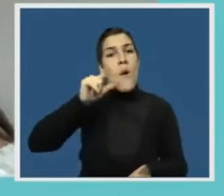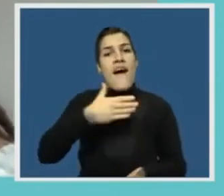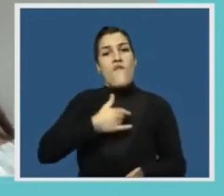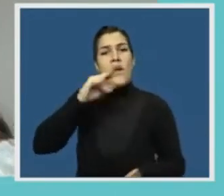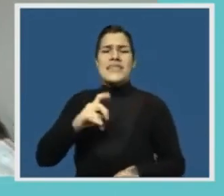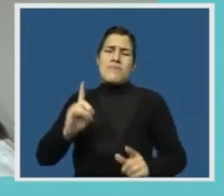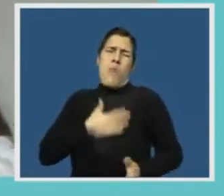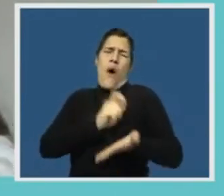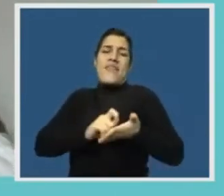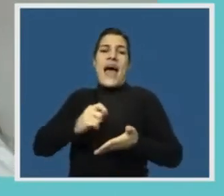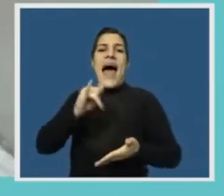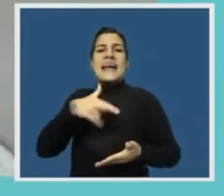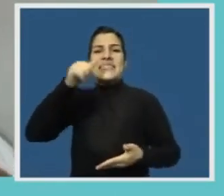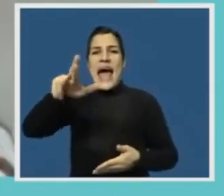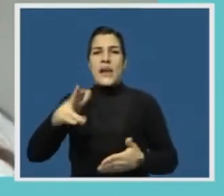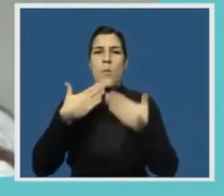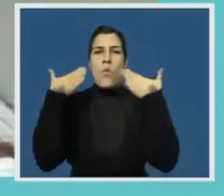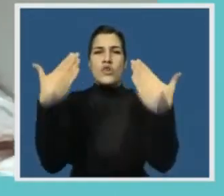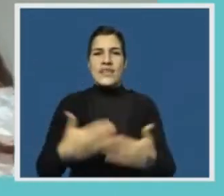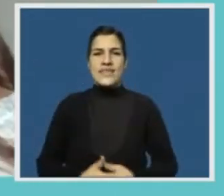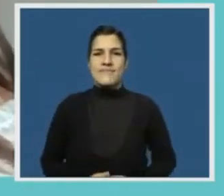gran poeta Pedro Aznar. Muchas gracias.